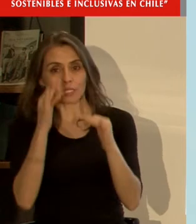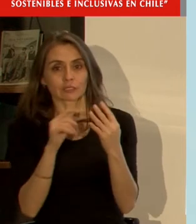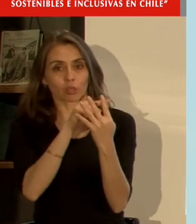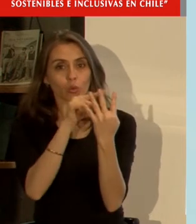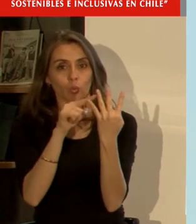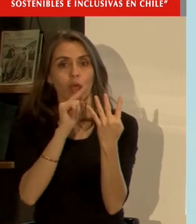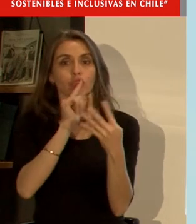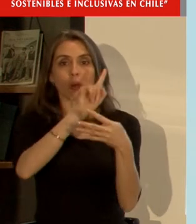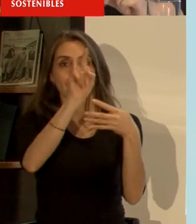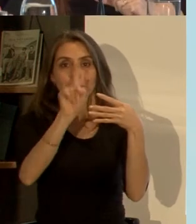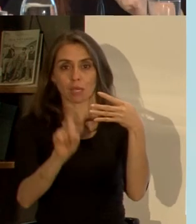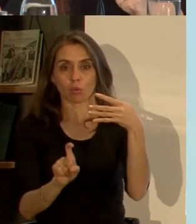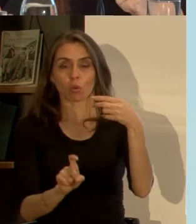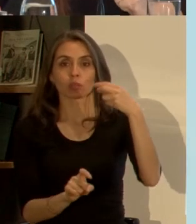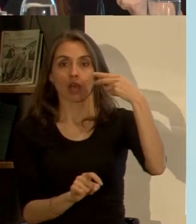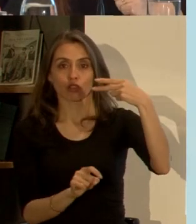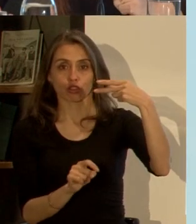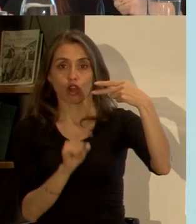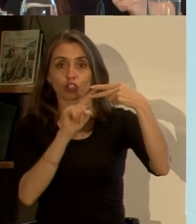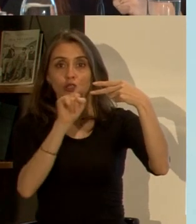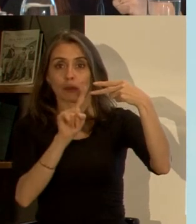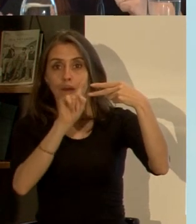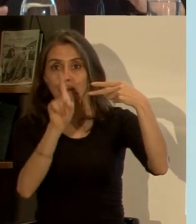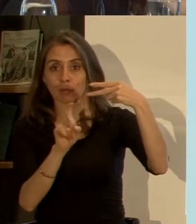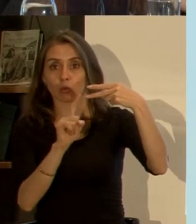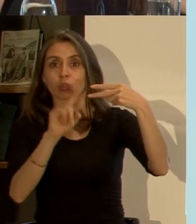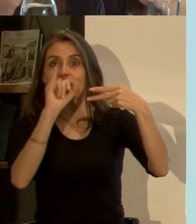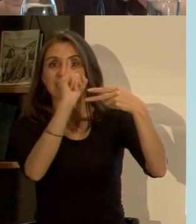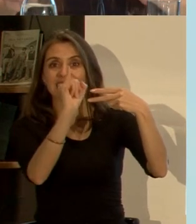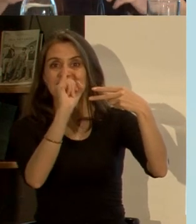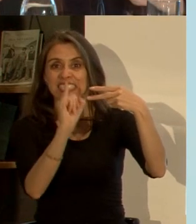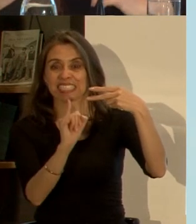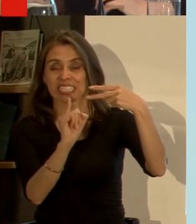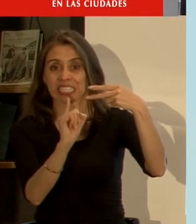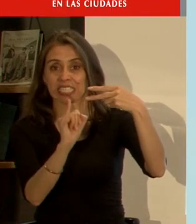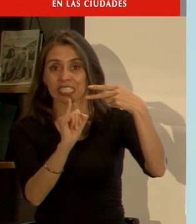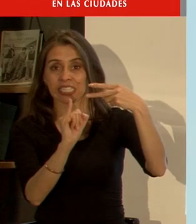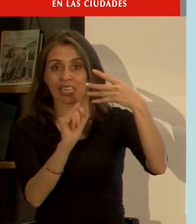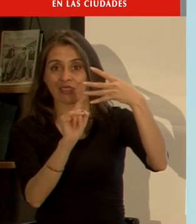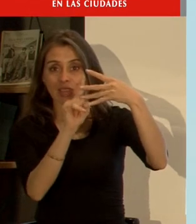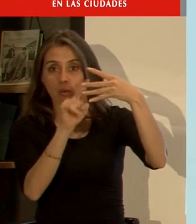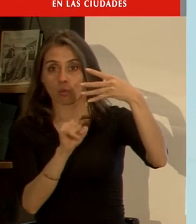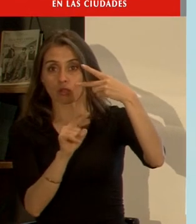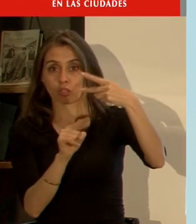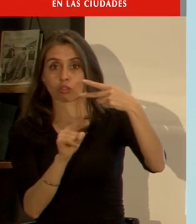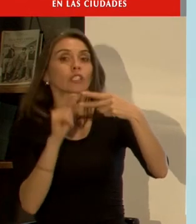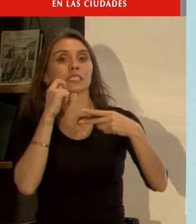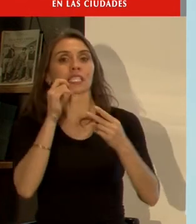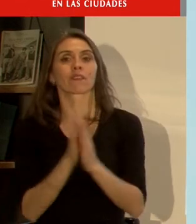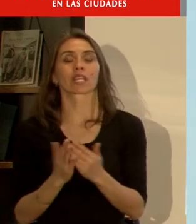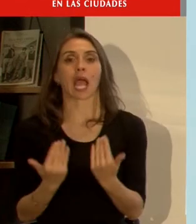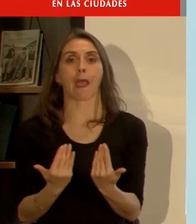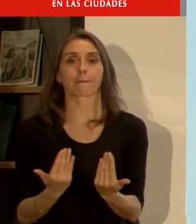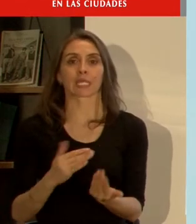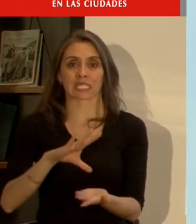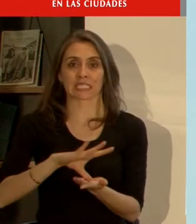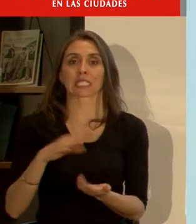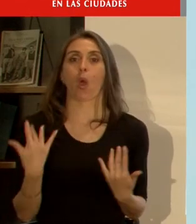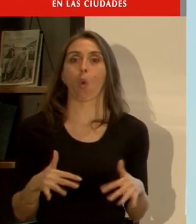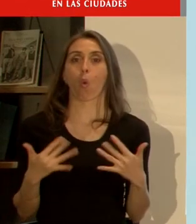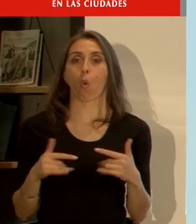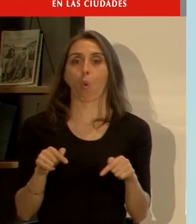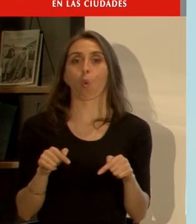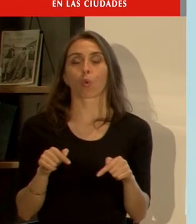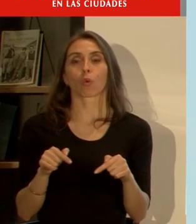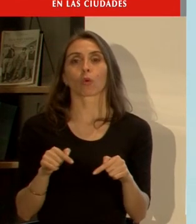preguntas si dos de estas preguntas son afirmativas yo estoy enfrentando como país una emergencia importante que